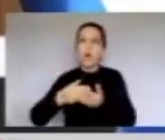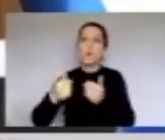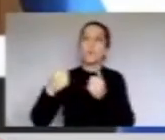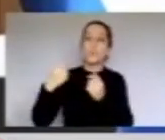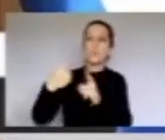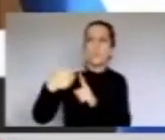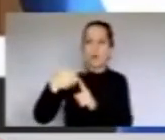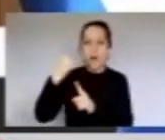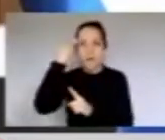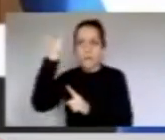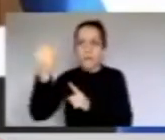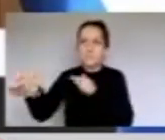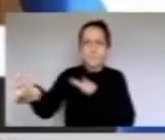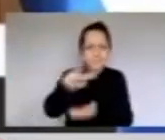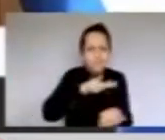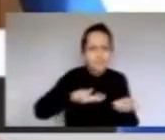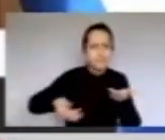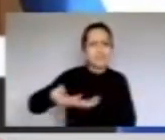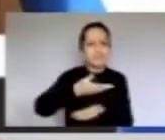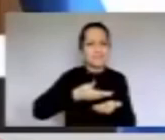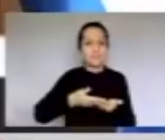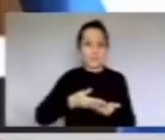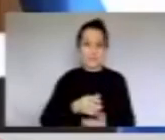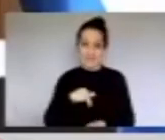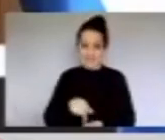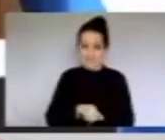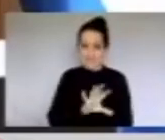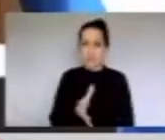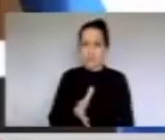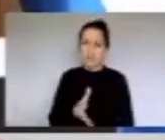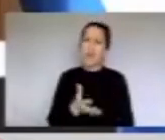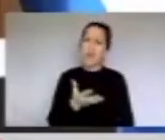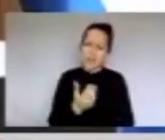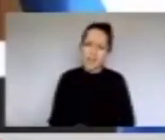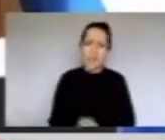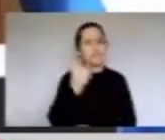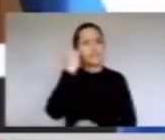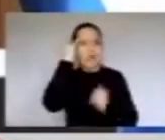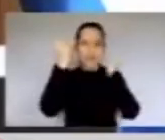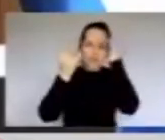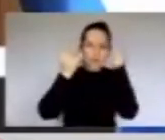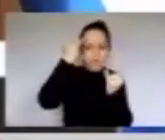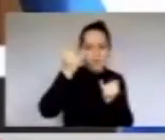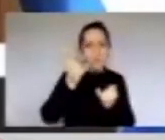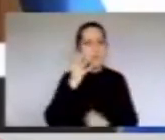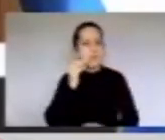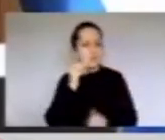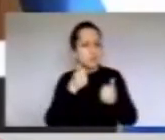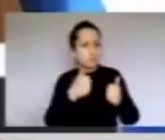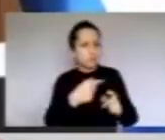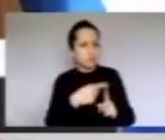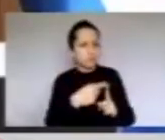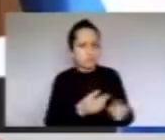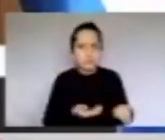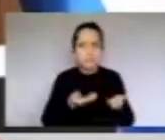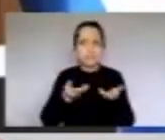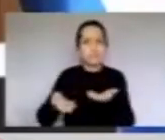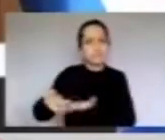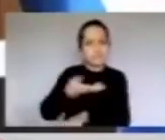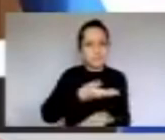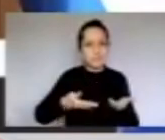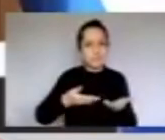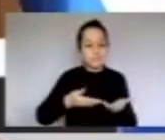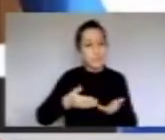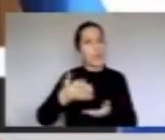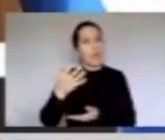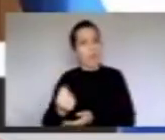tiene muchísimo que ofrecer, y por lo tanto, que contamos pues con esta gran red de agencias de cooperación por un lado, y de